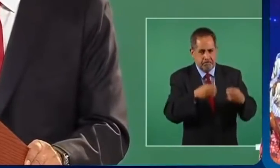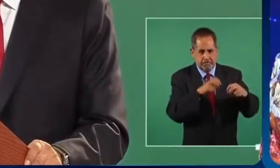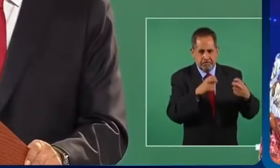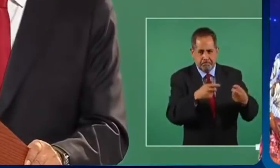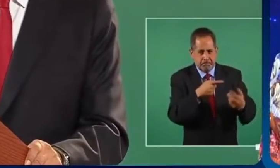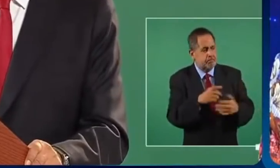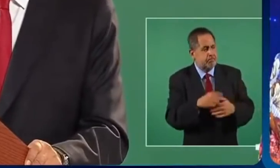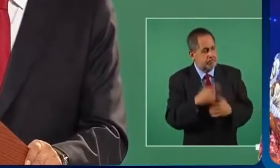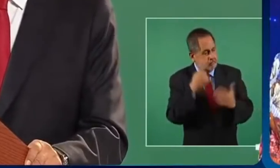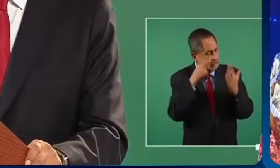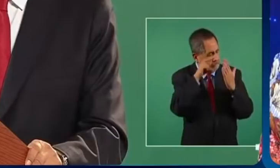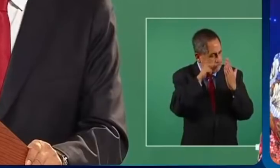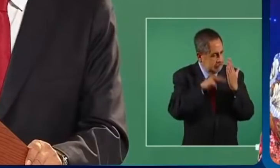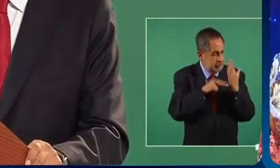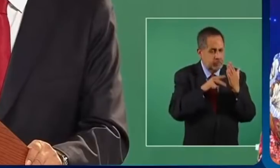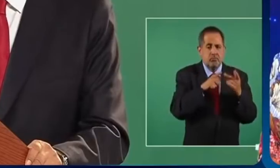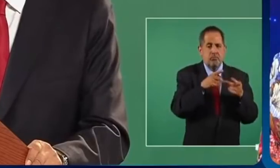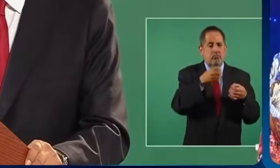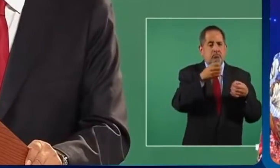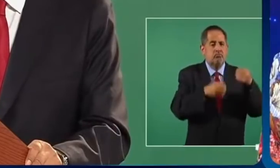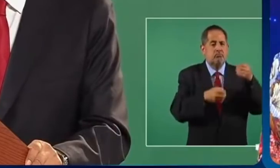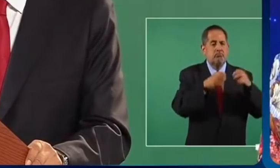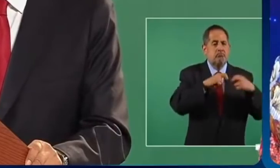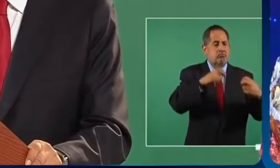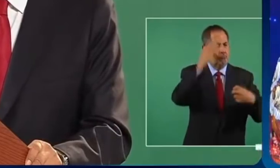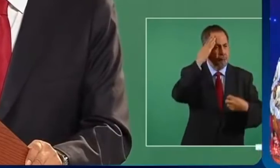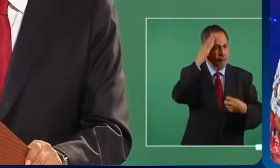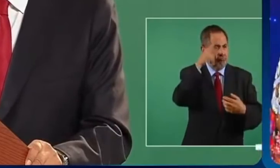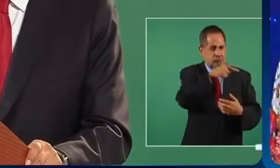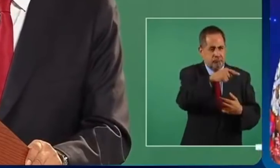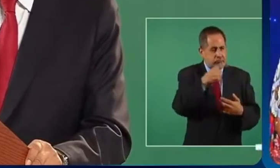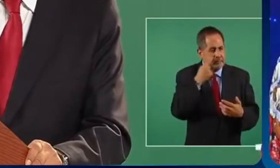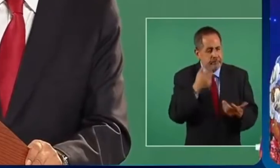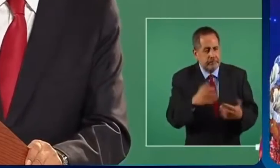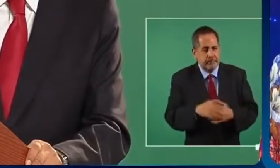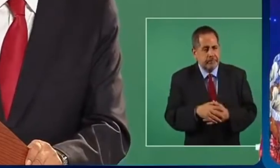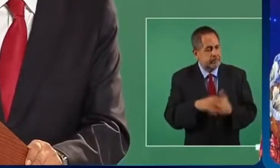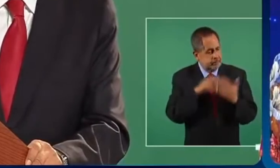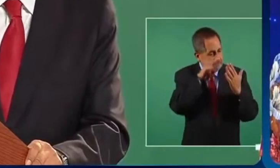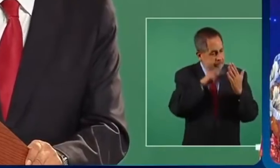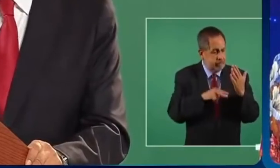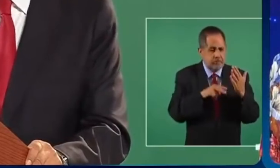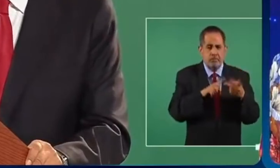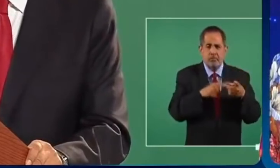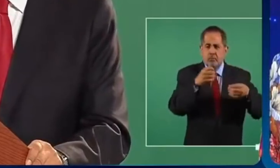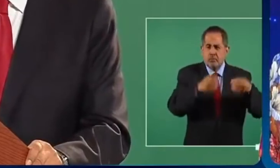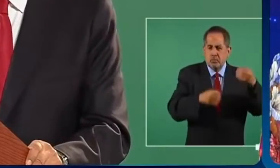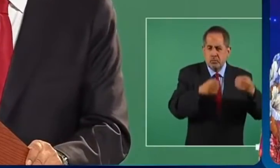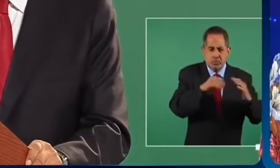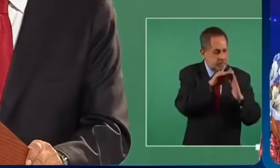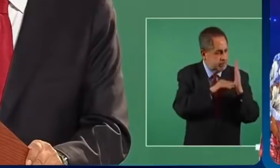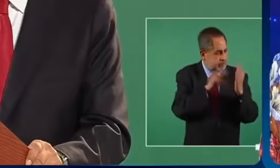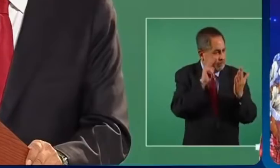revisen la agenda de un magistrado revisen la agenda de un juez